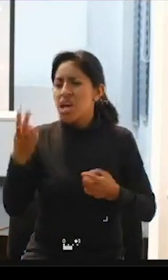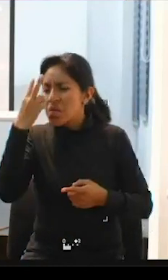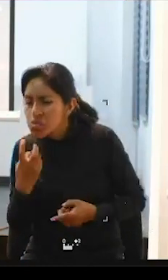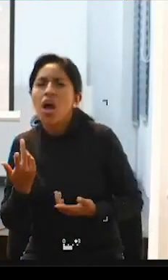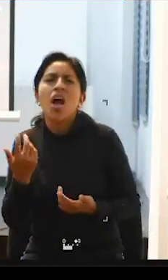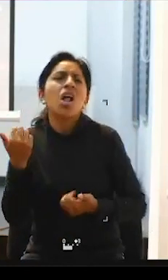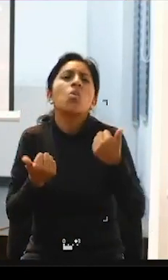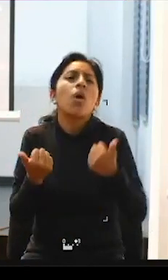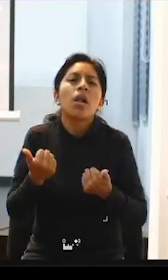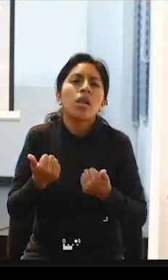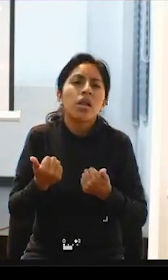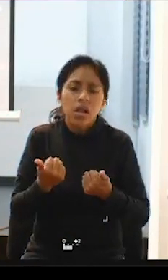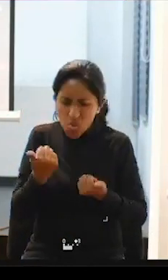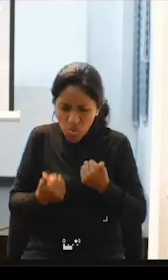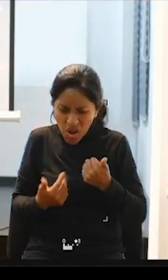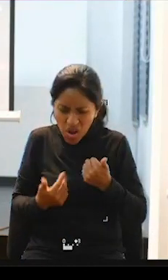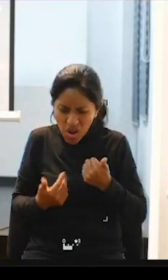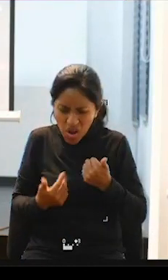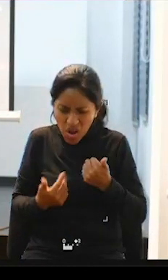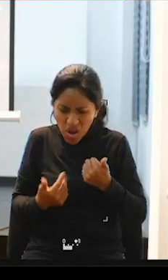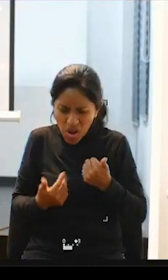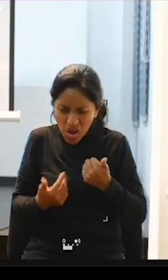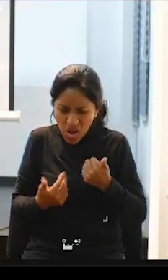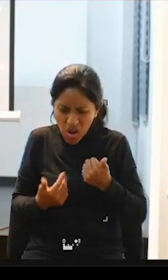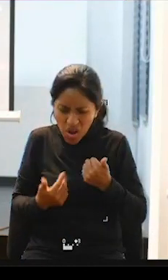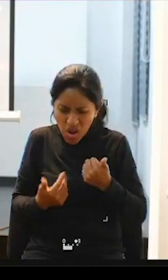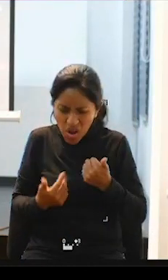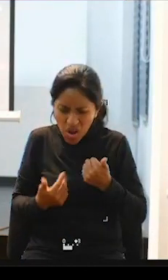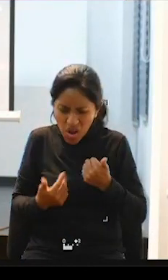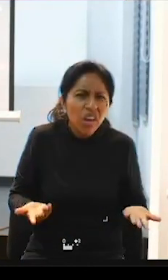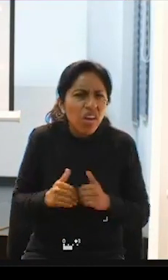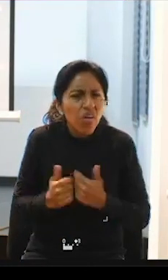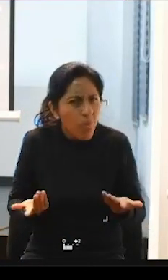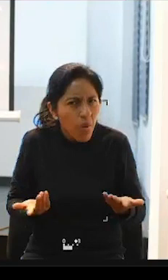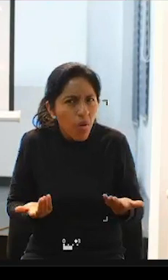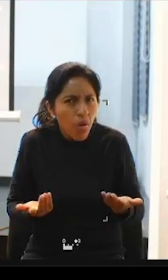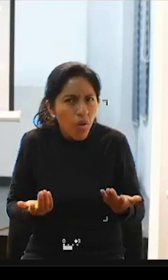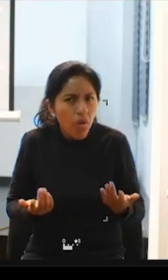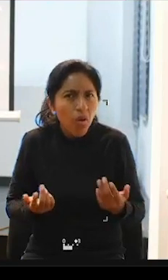por qué le ha dado las causas todo dominar todo eso y en función a eso